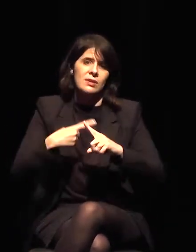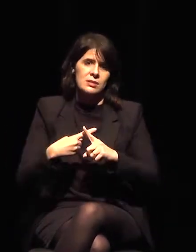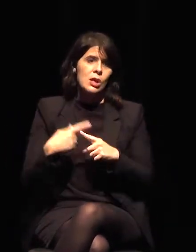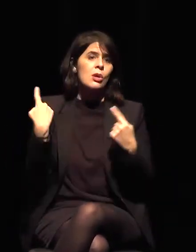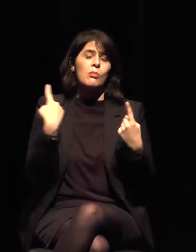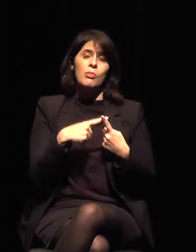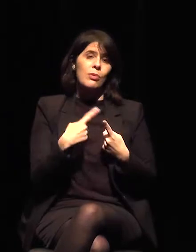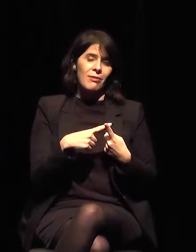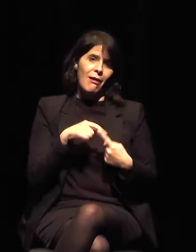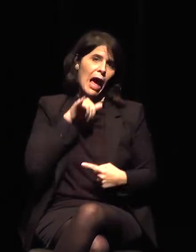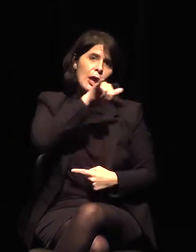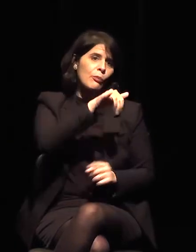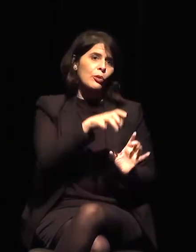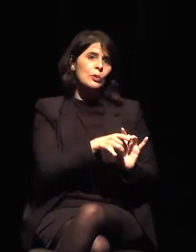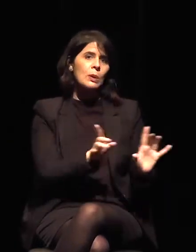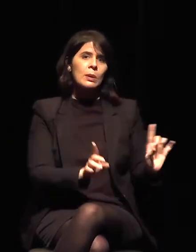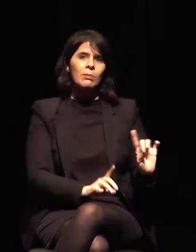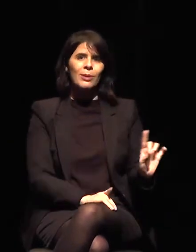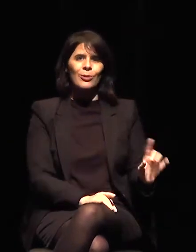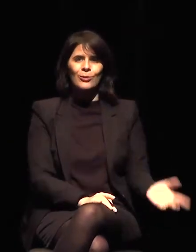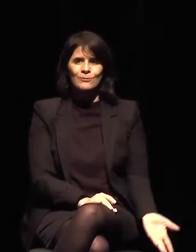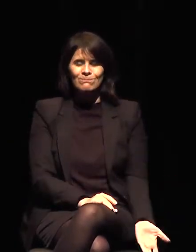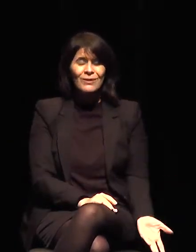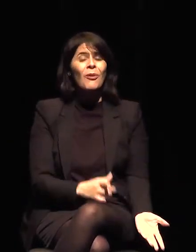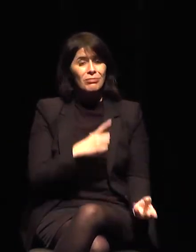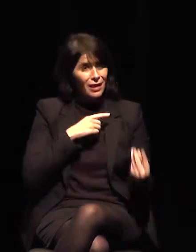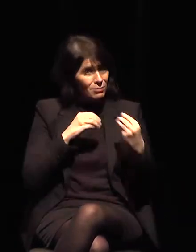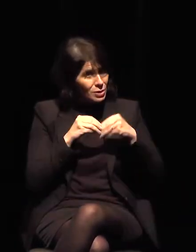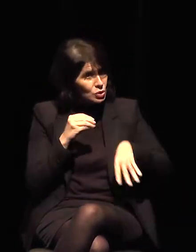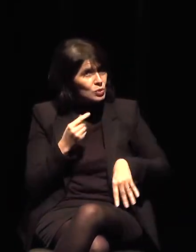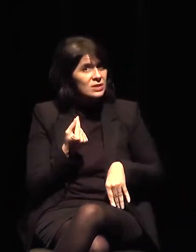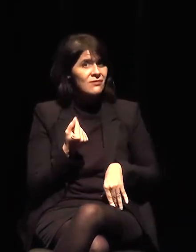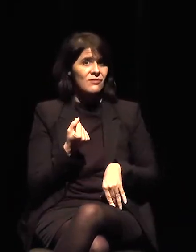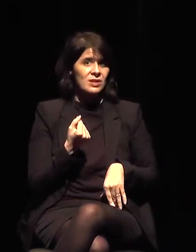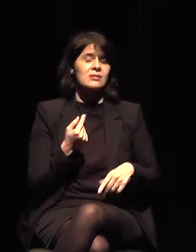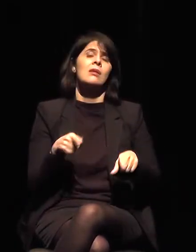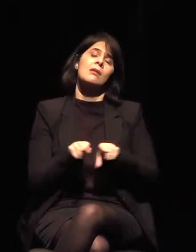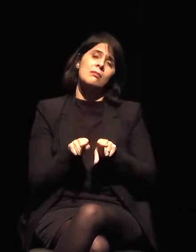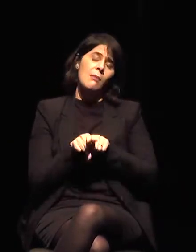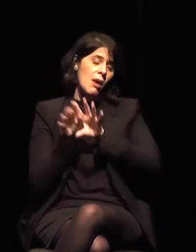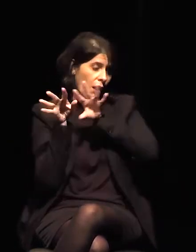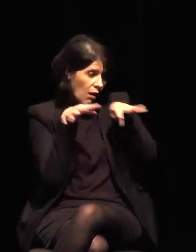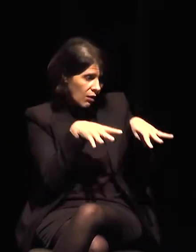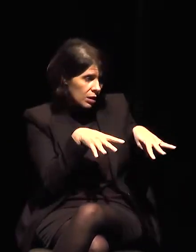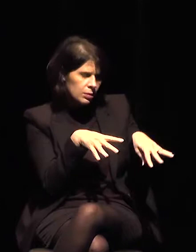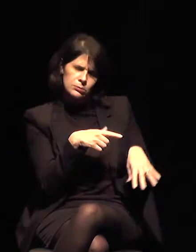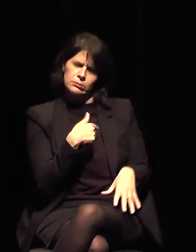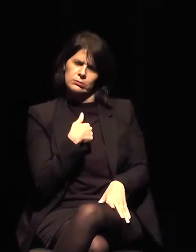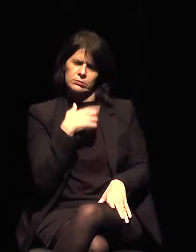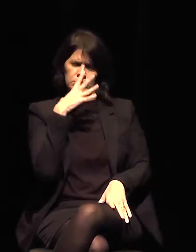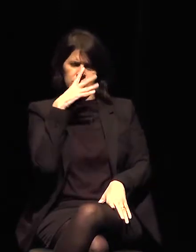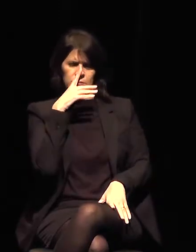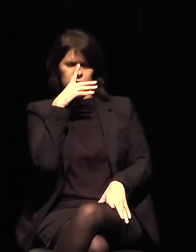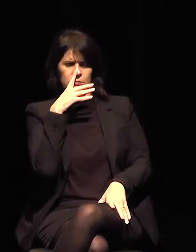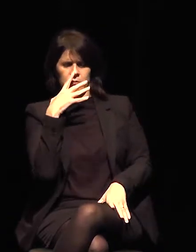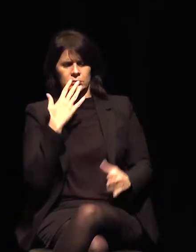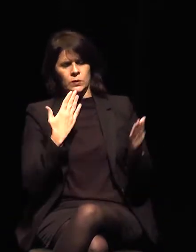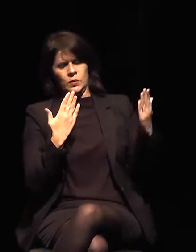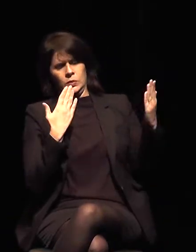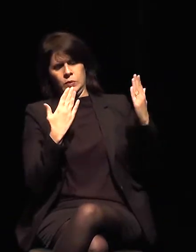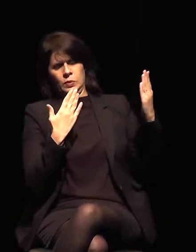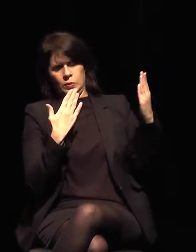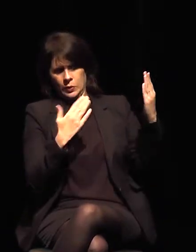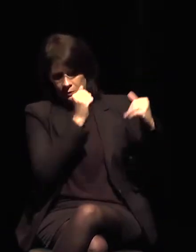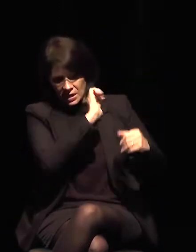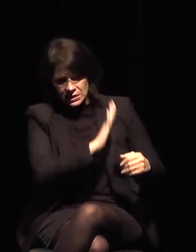Hay un precio, una carga financiera de imagen. Y si entendemos que el patrimonio